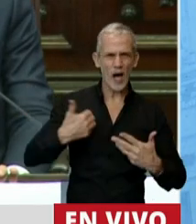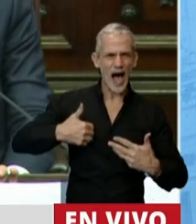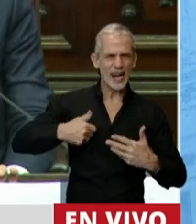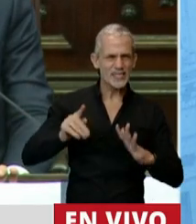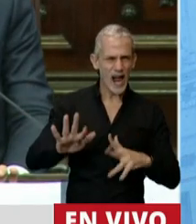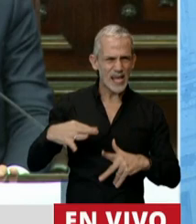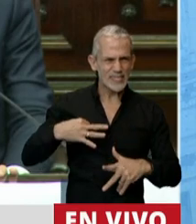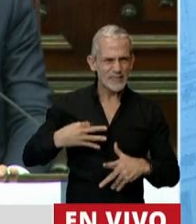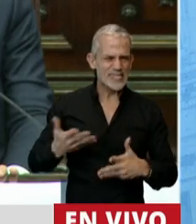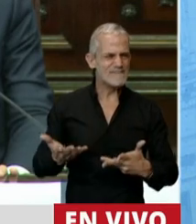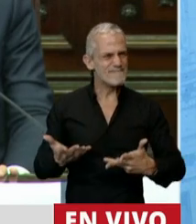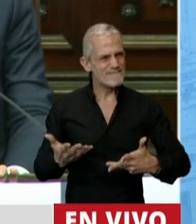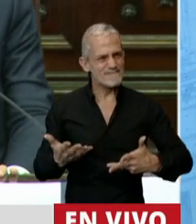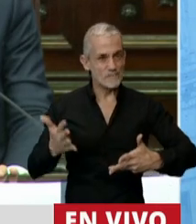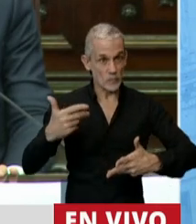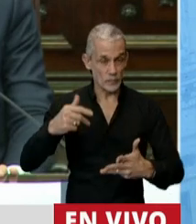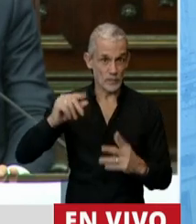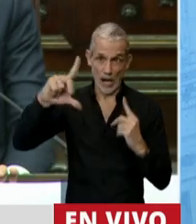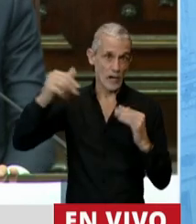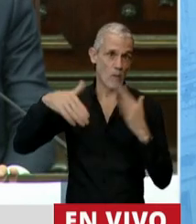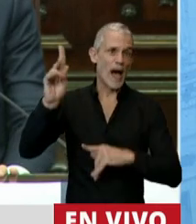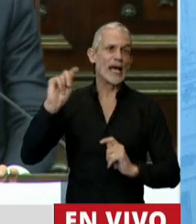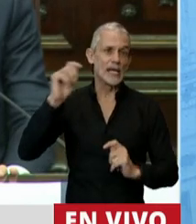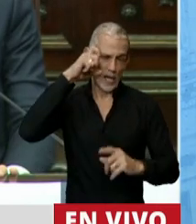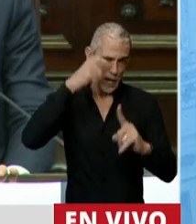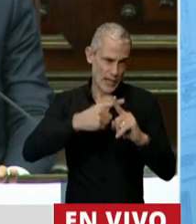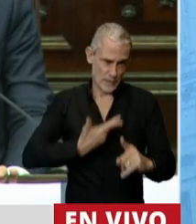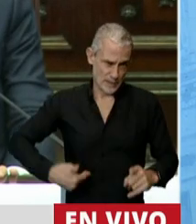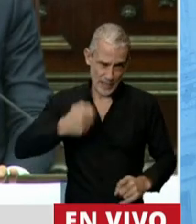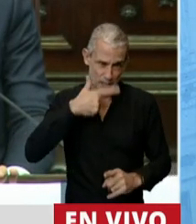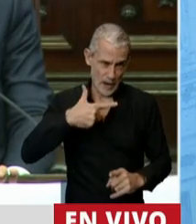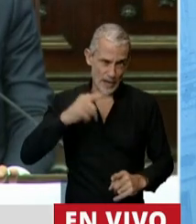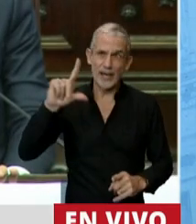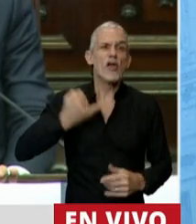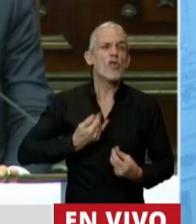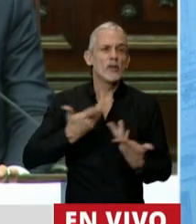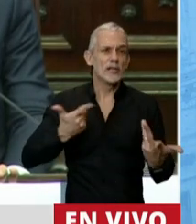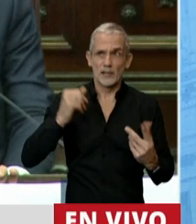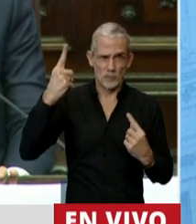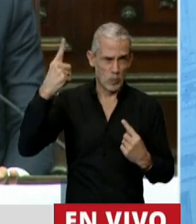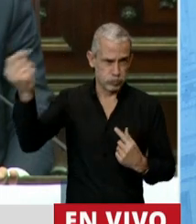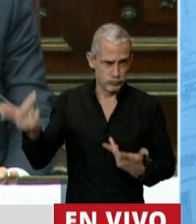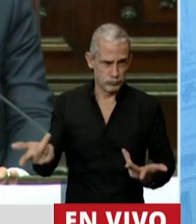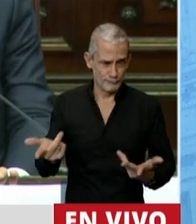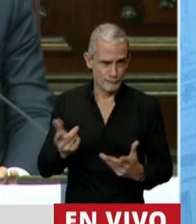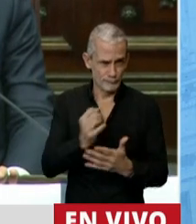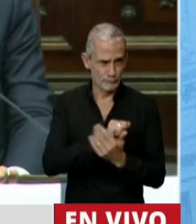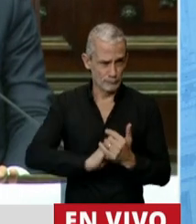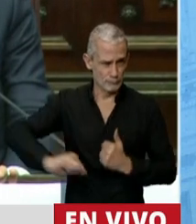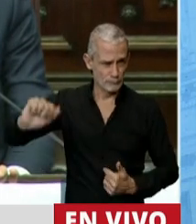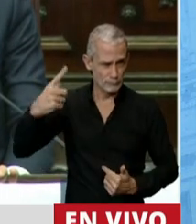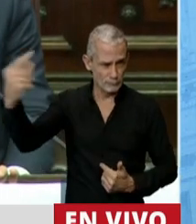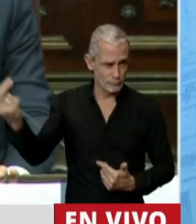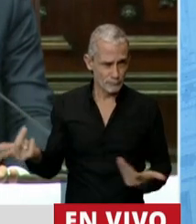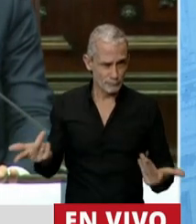pensaba dos cosas. Primero, que el que más lejos de todos está es el expresidente Mauricio Macri, que decidió irse en el medio de esta pandemia.